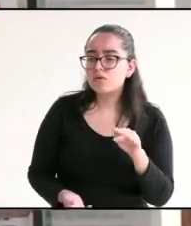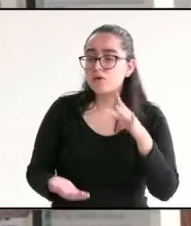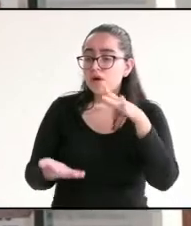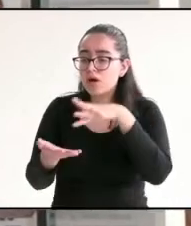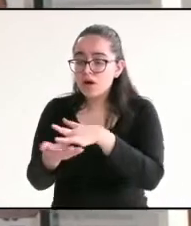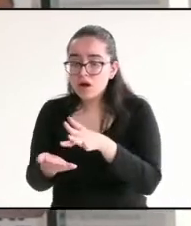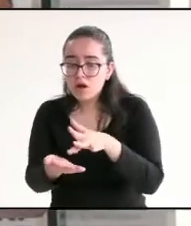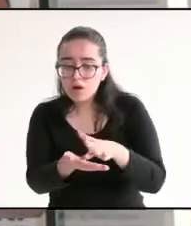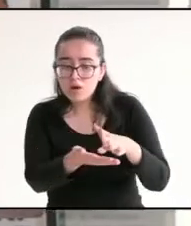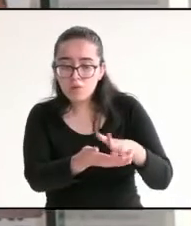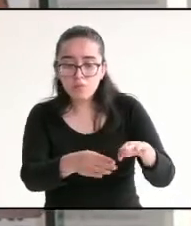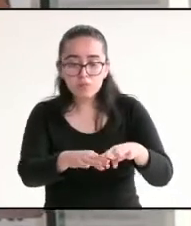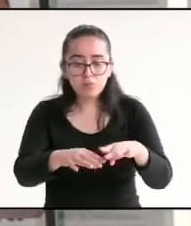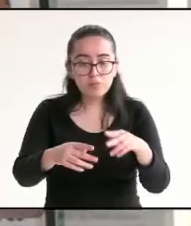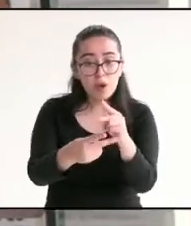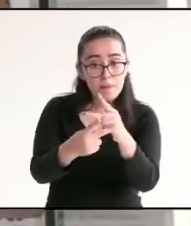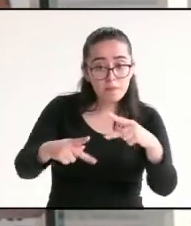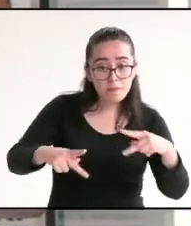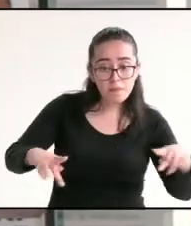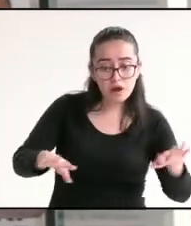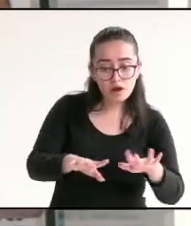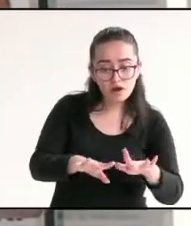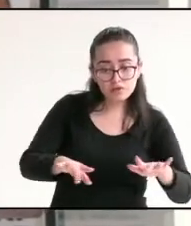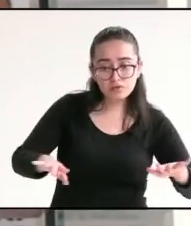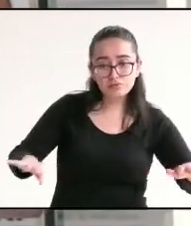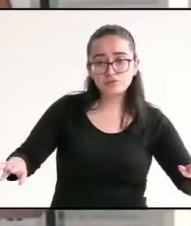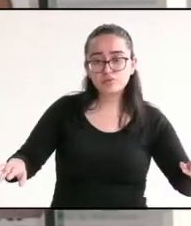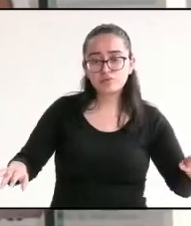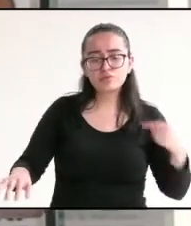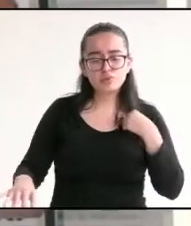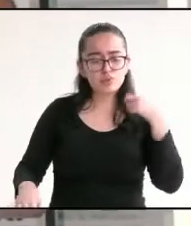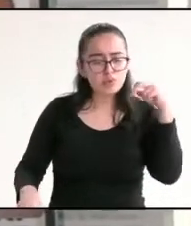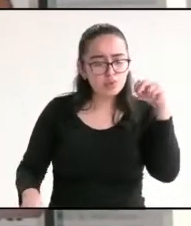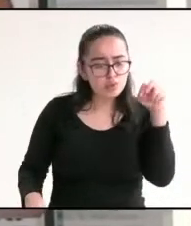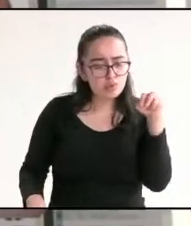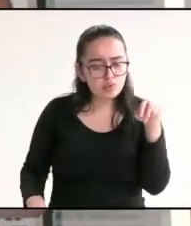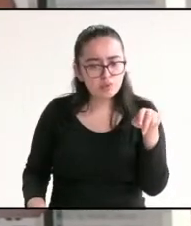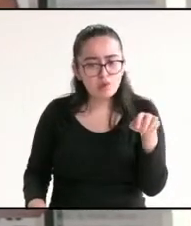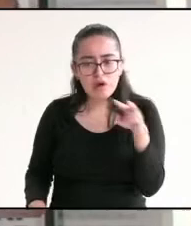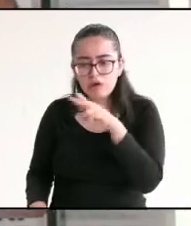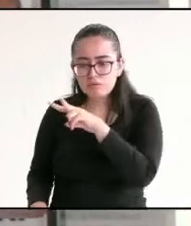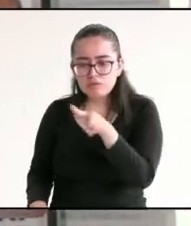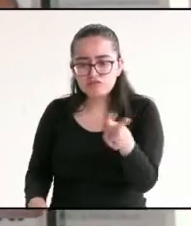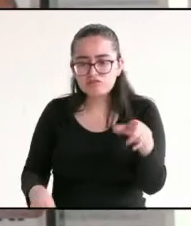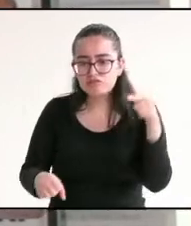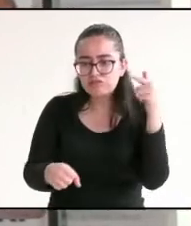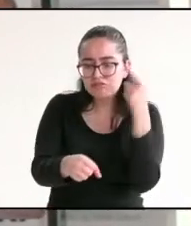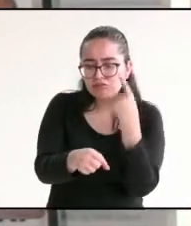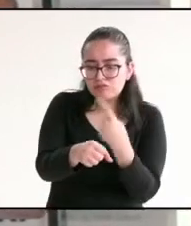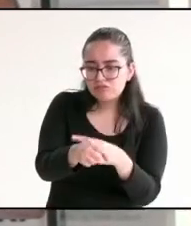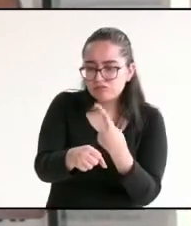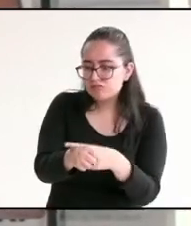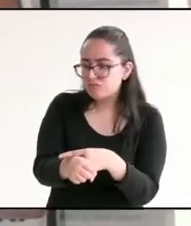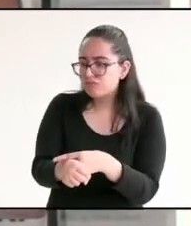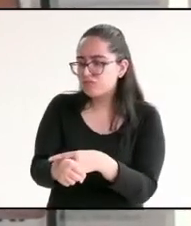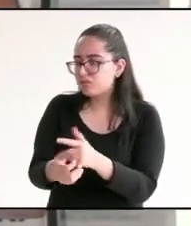costera, que sinceramente he caminado, yo he caminado y he visto que hay muchas enfermedades en la costa,